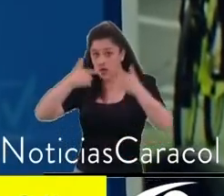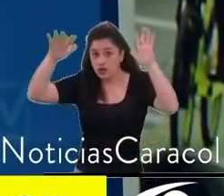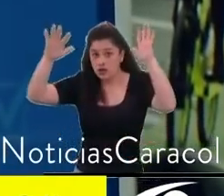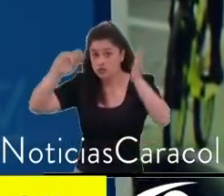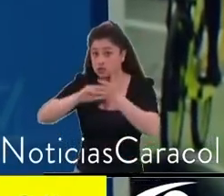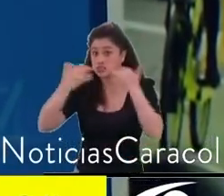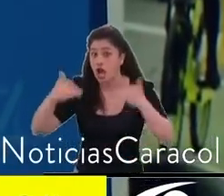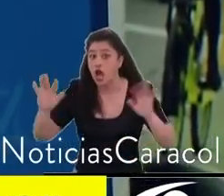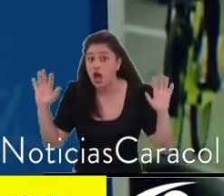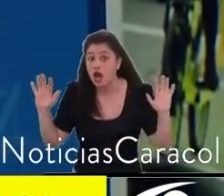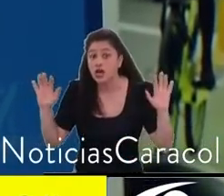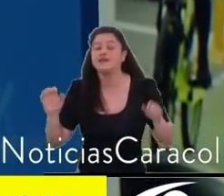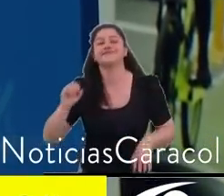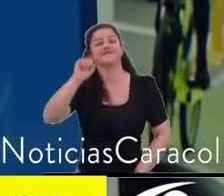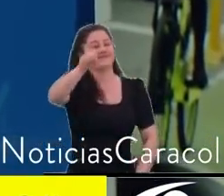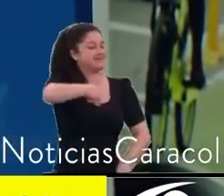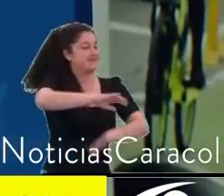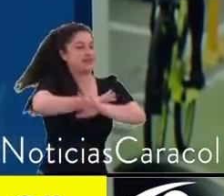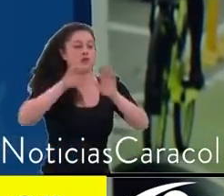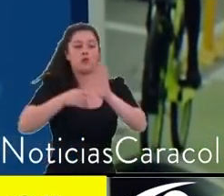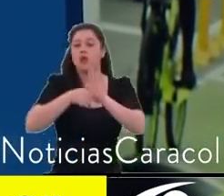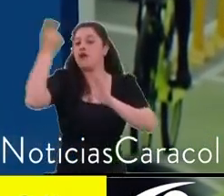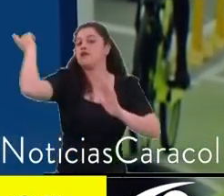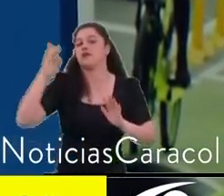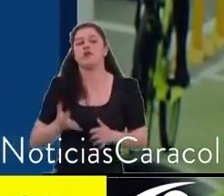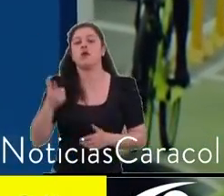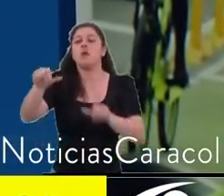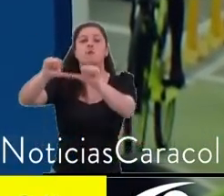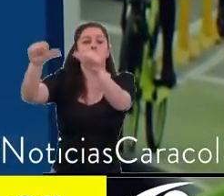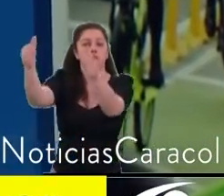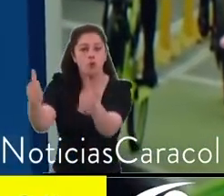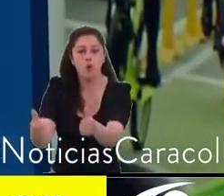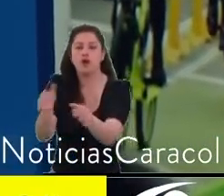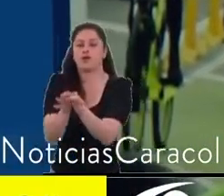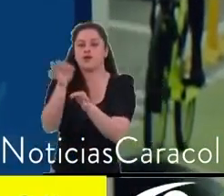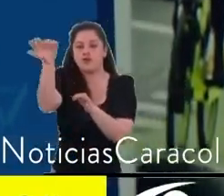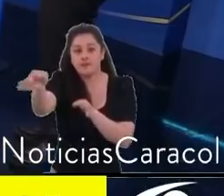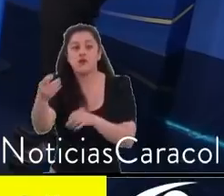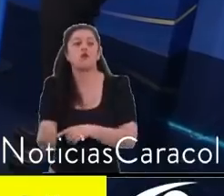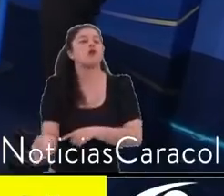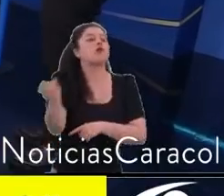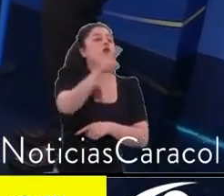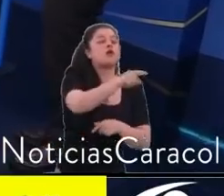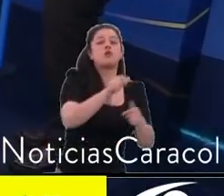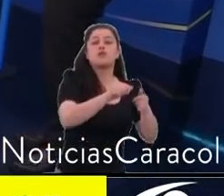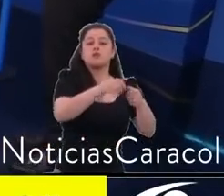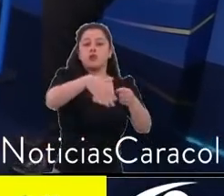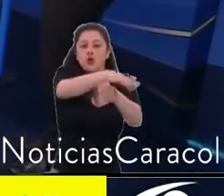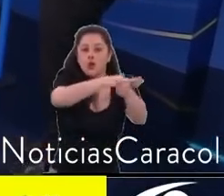merced, si viene de Anapoima y va a entrar por la 13, va a haber pico y placa. Si viene de Girardó y va a entrar